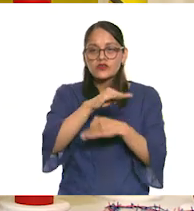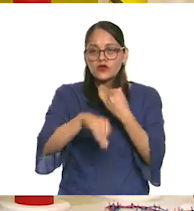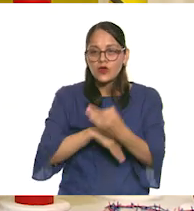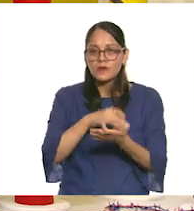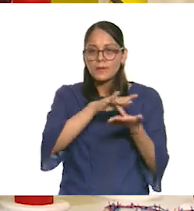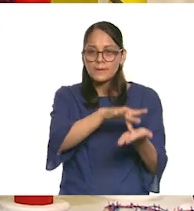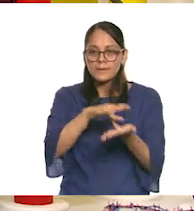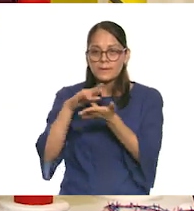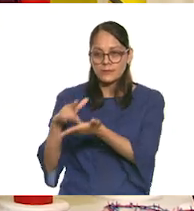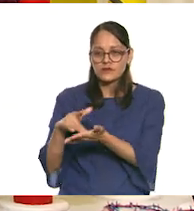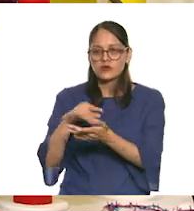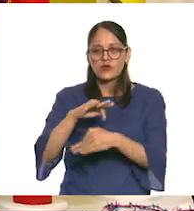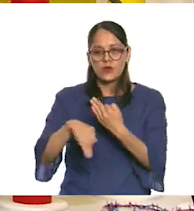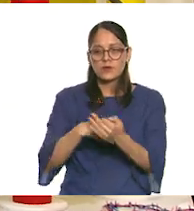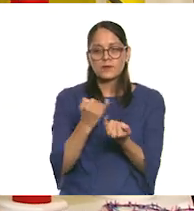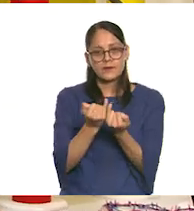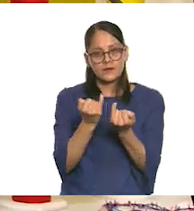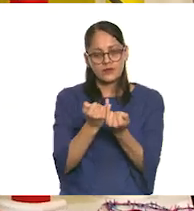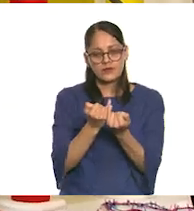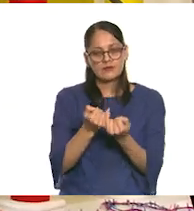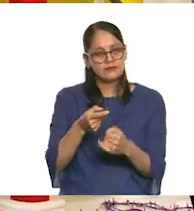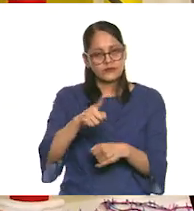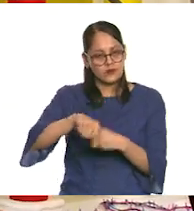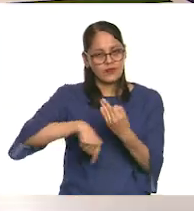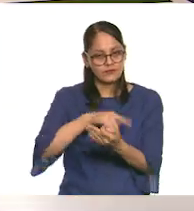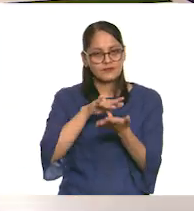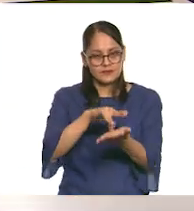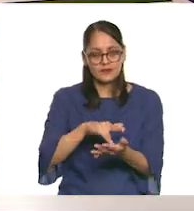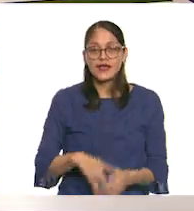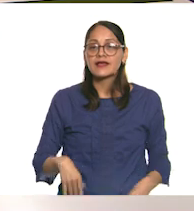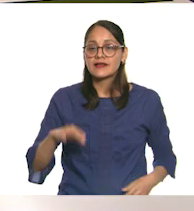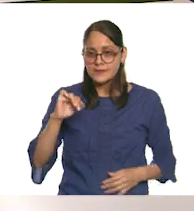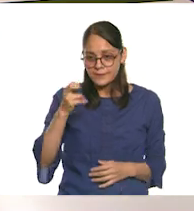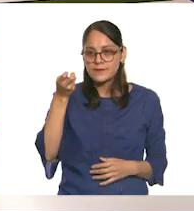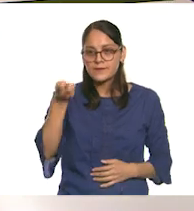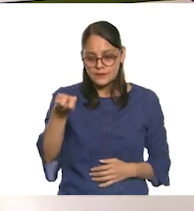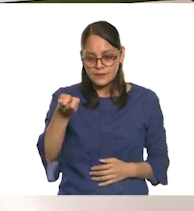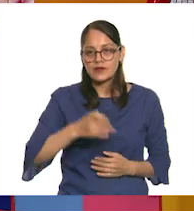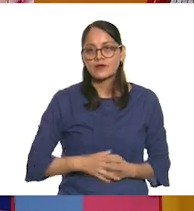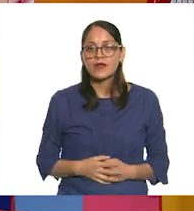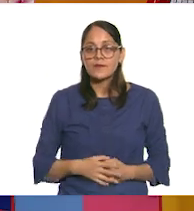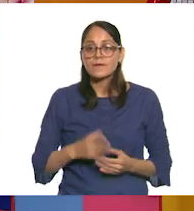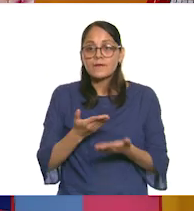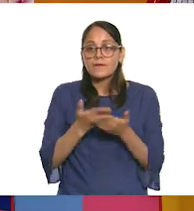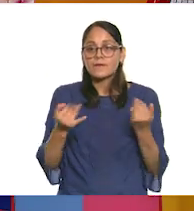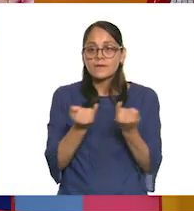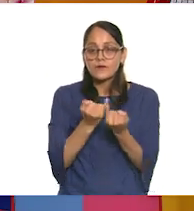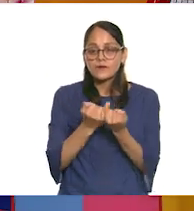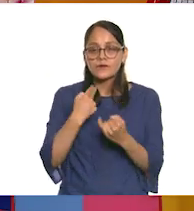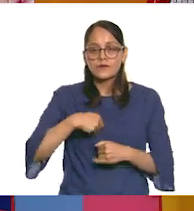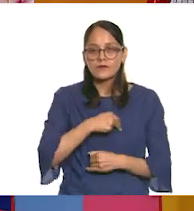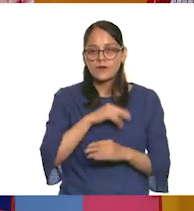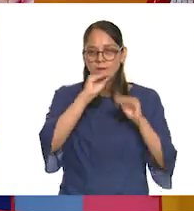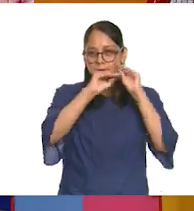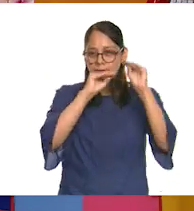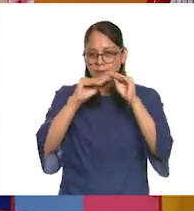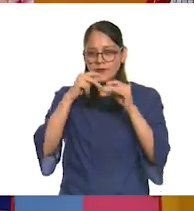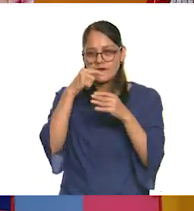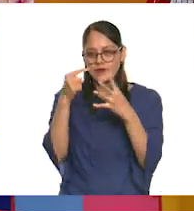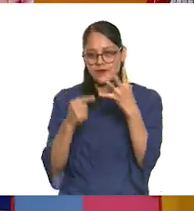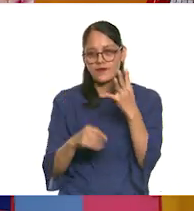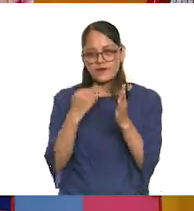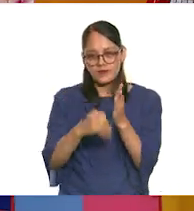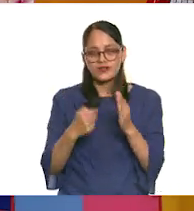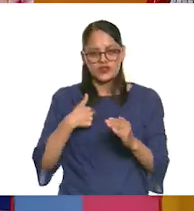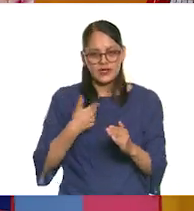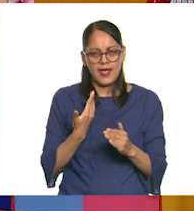colaboración de todas ustedes y de todos ustedes. Así es, Eric. Y además tenemos los demás elementos que les pedimos. Y yo